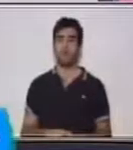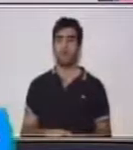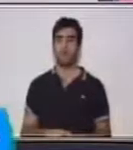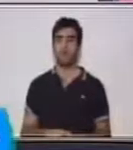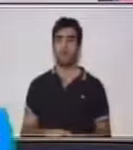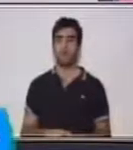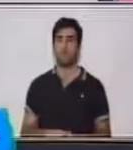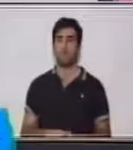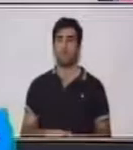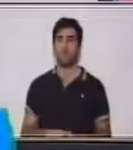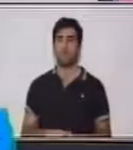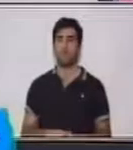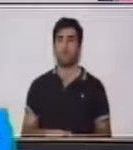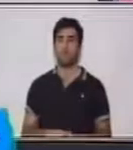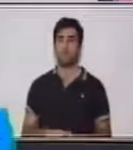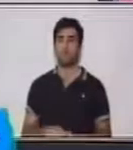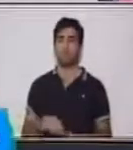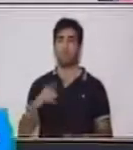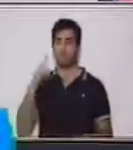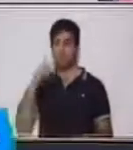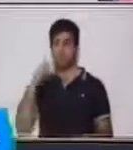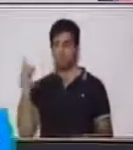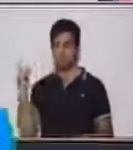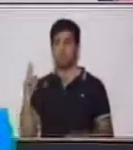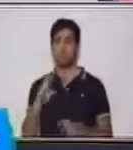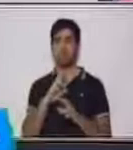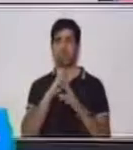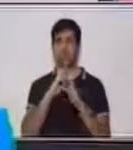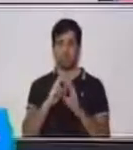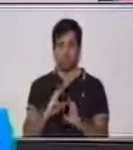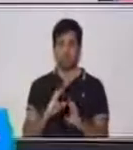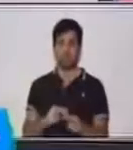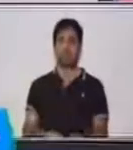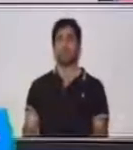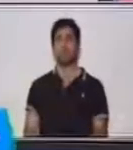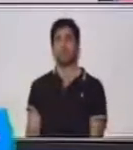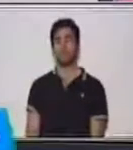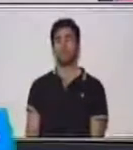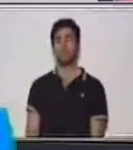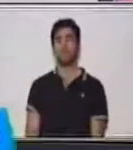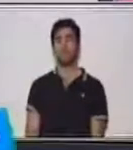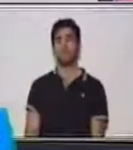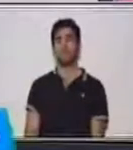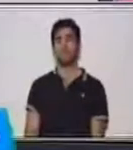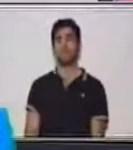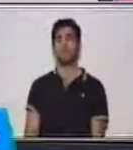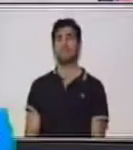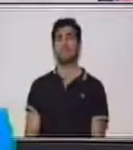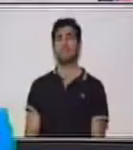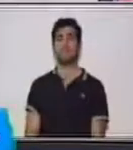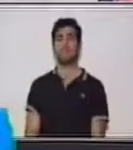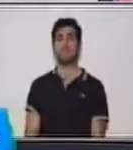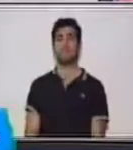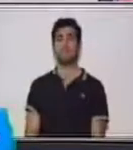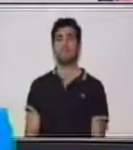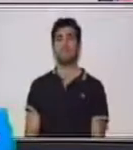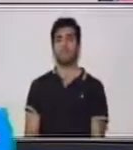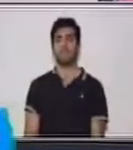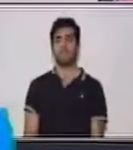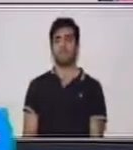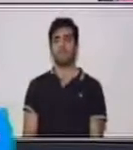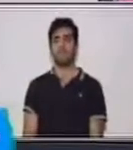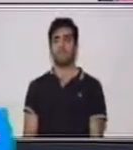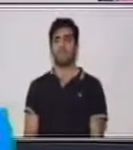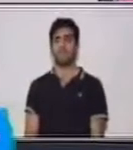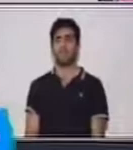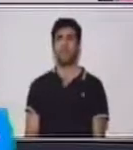Dos. Vamos ahora acá. Si yo coloco otro punto acá, voy